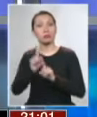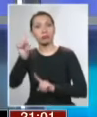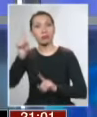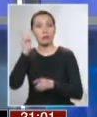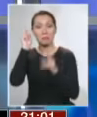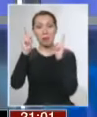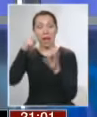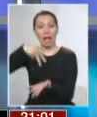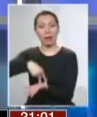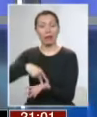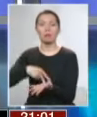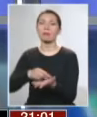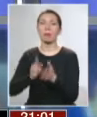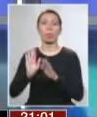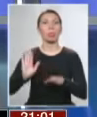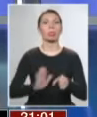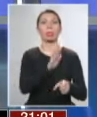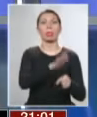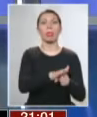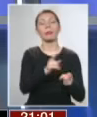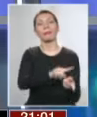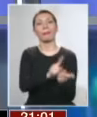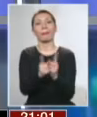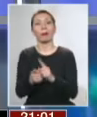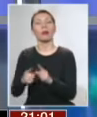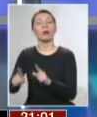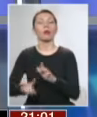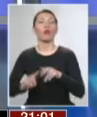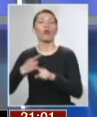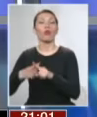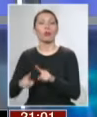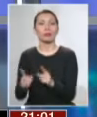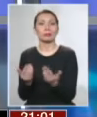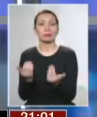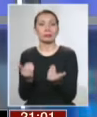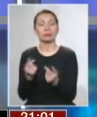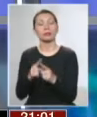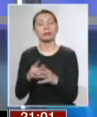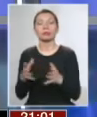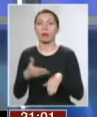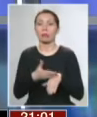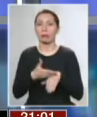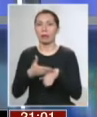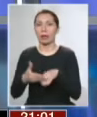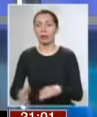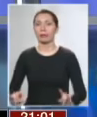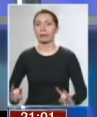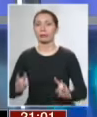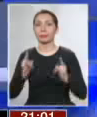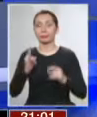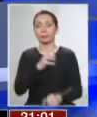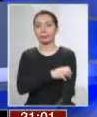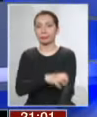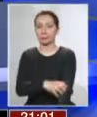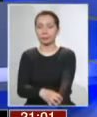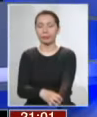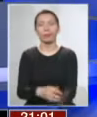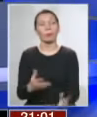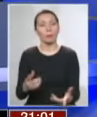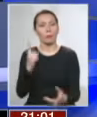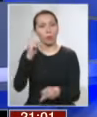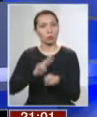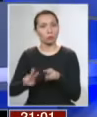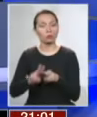terminará tapando otras necesidades, postergando una vez más la ya atrasada infraestructura de regiones. Una